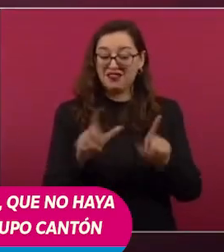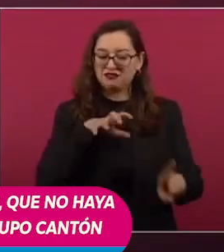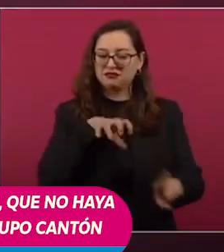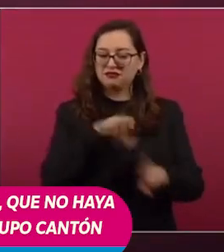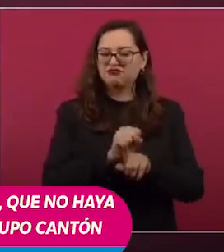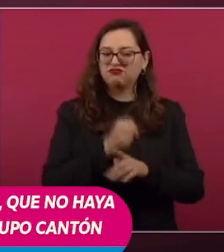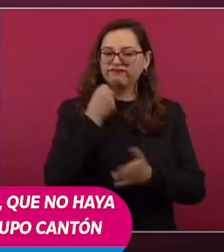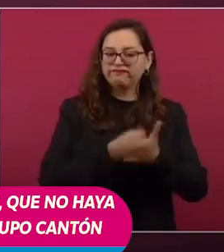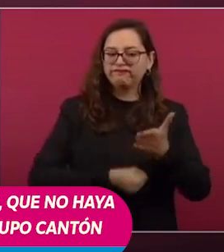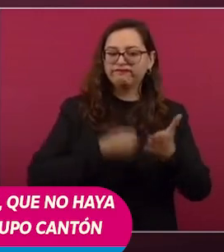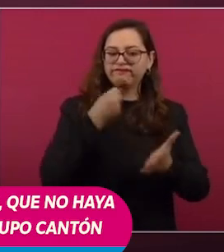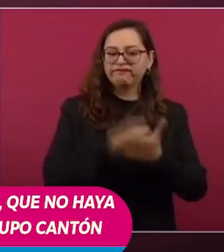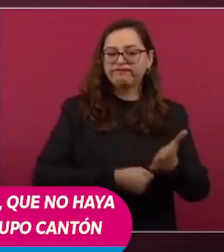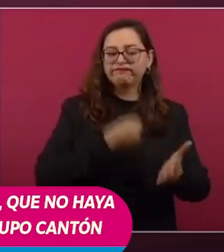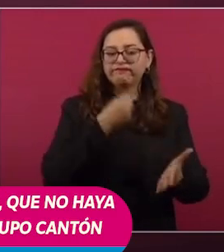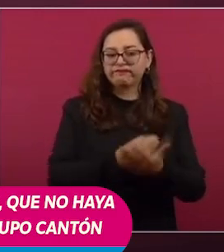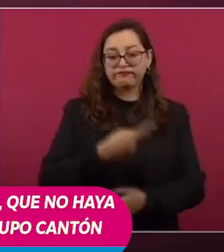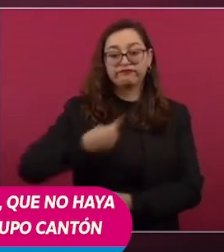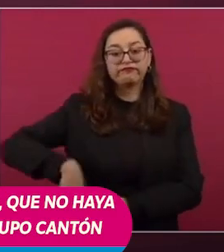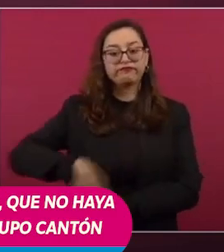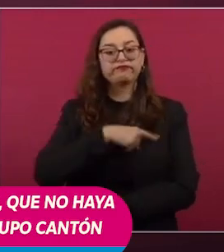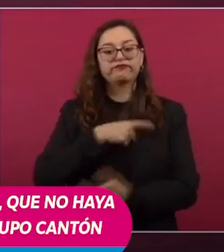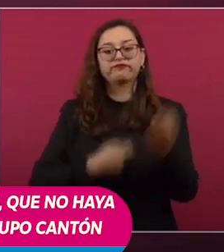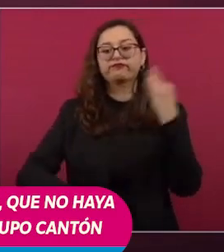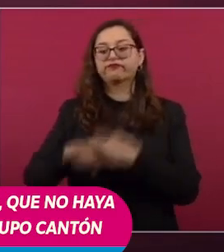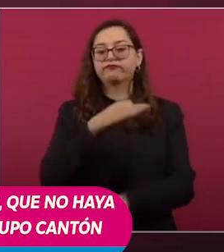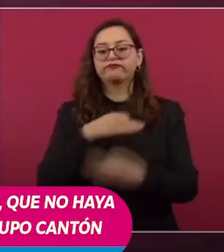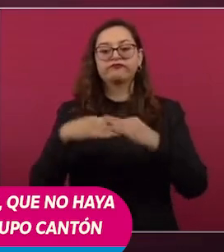somos libres, no somos esclavos.